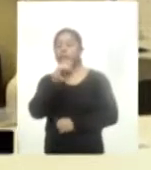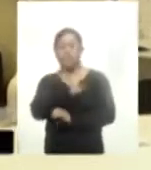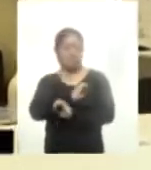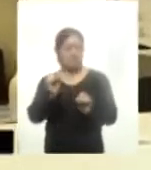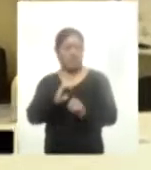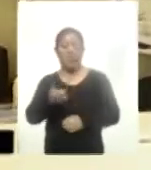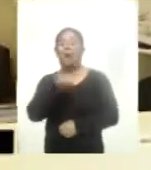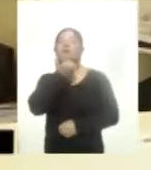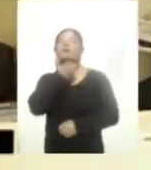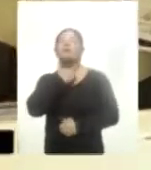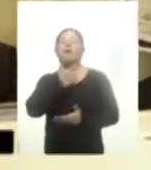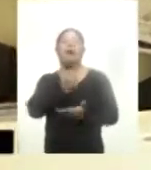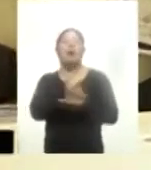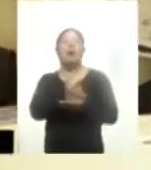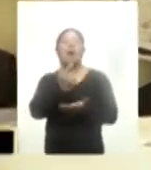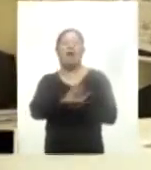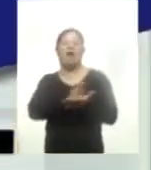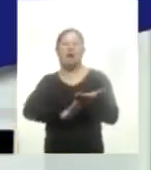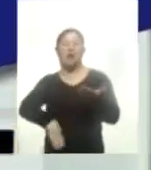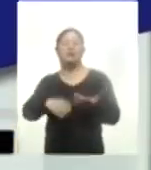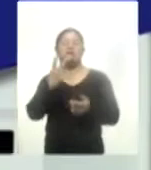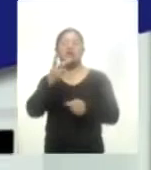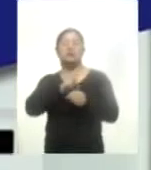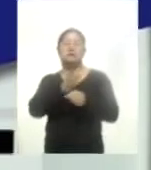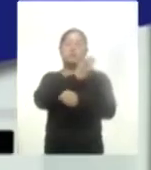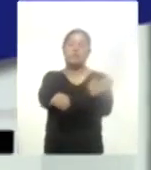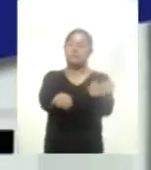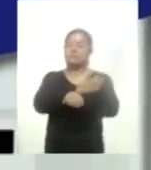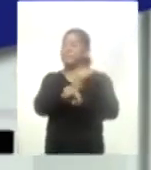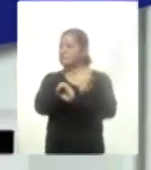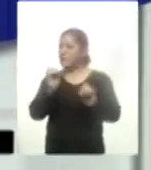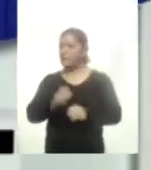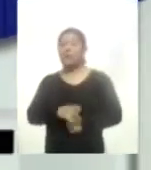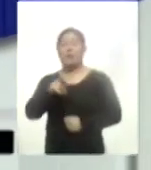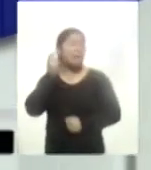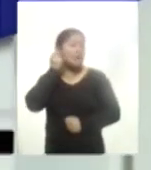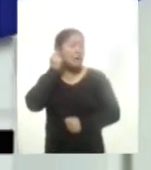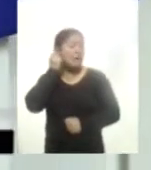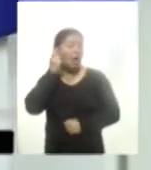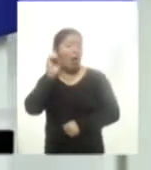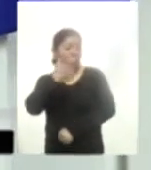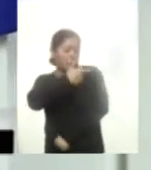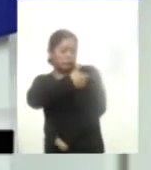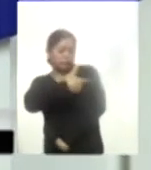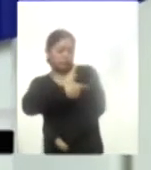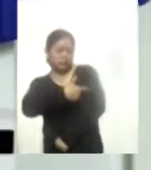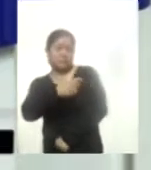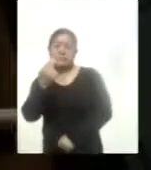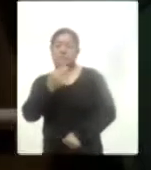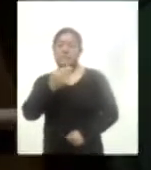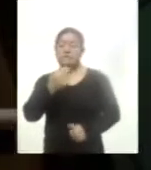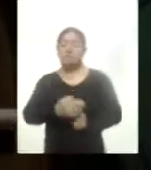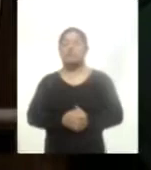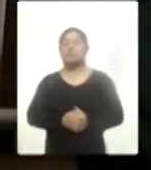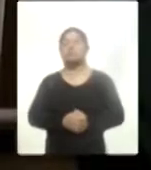ingerido alcohol y grasas en los últimos dos días y en caso de contar con persins o tatuajes, es necesario que hayan pasado